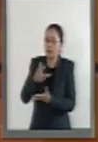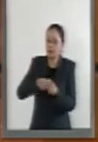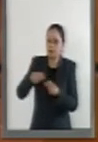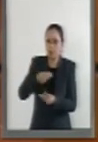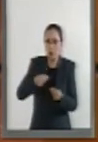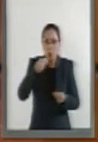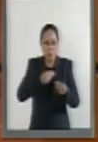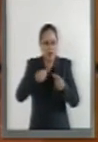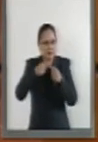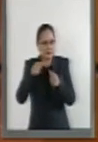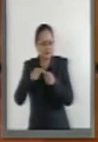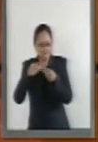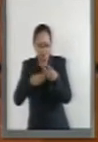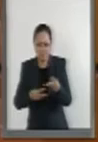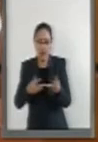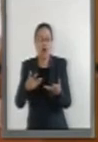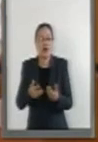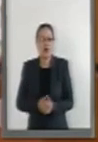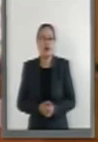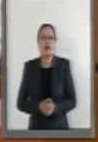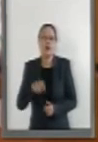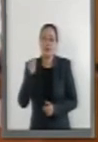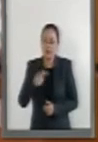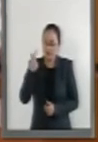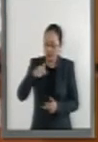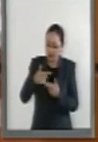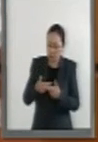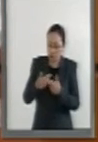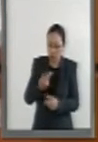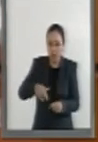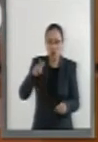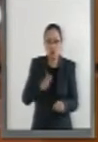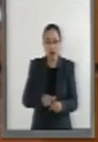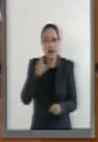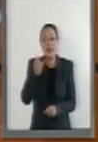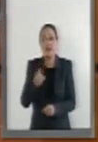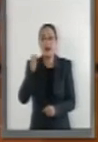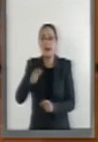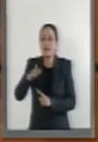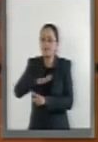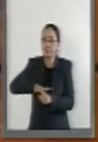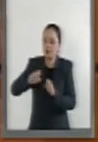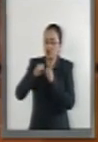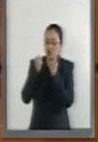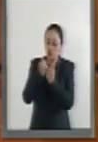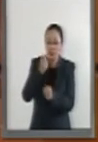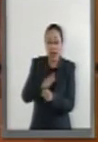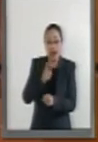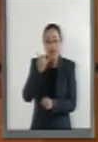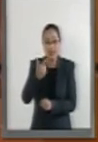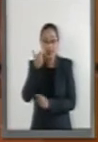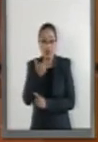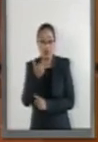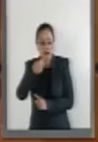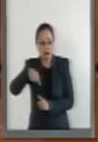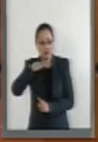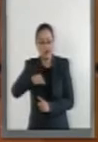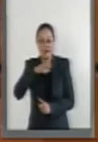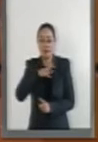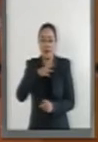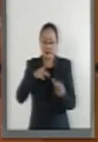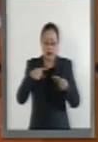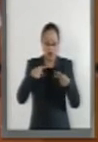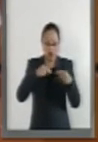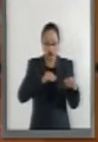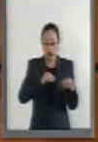alimentos. También a los recursos naturales y las condiciones socioeconómicas, porque también el desplazamiento humano,